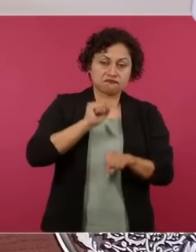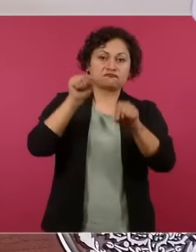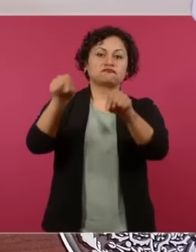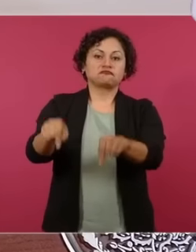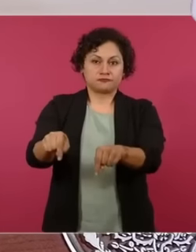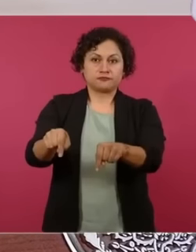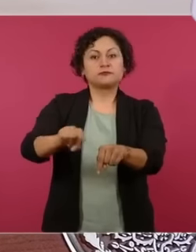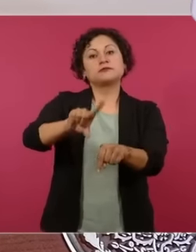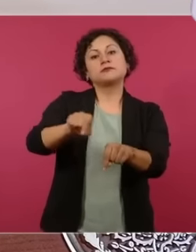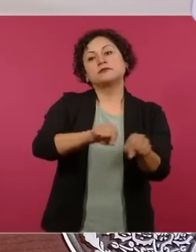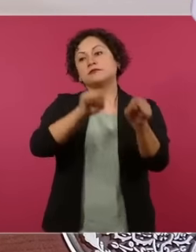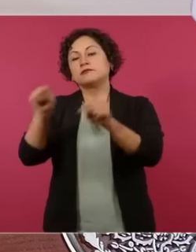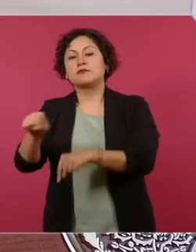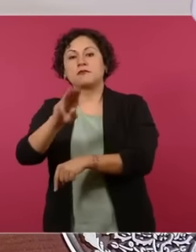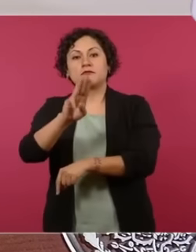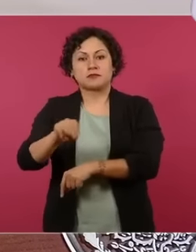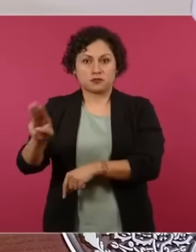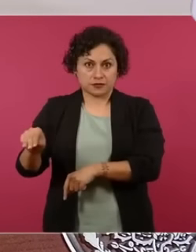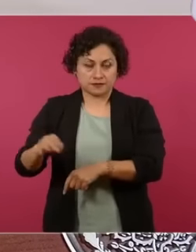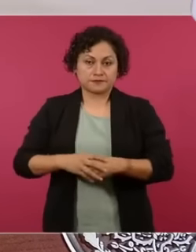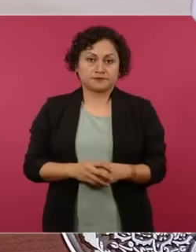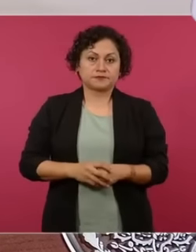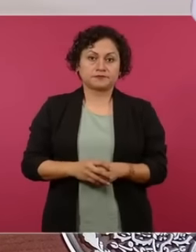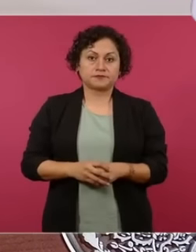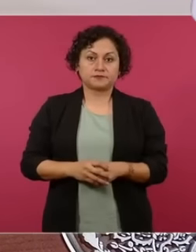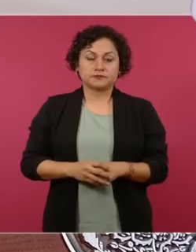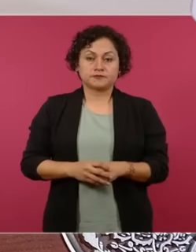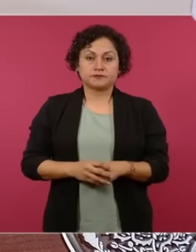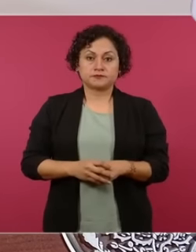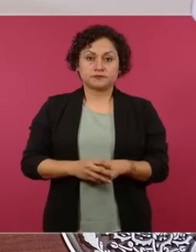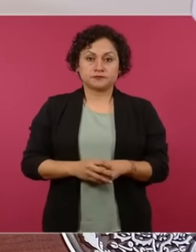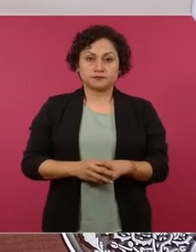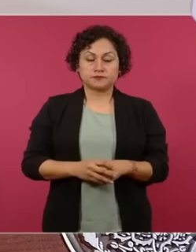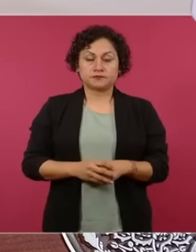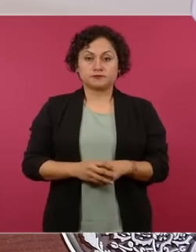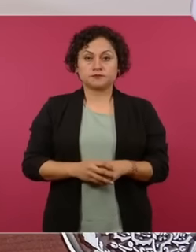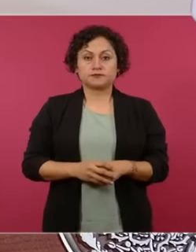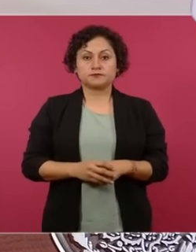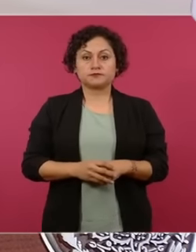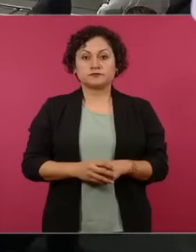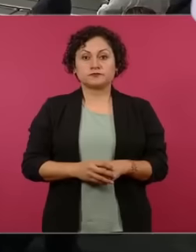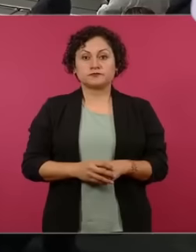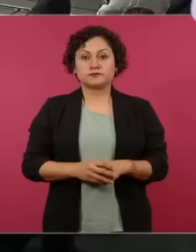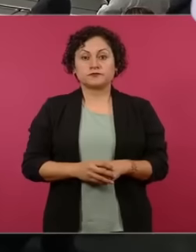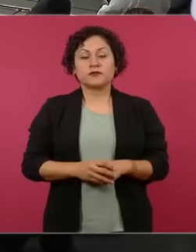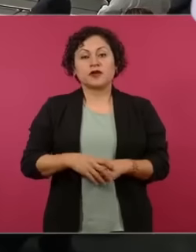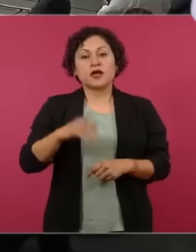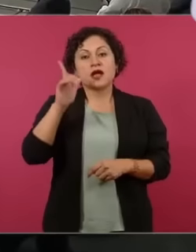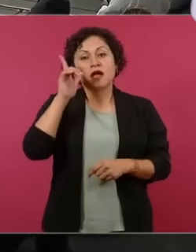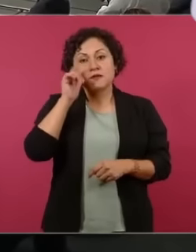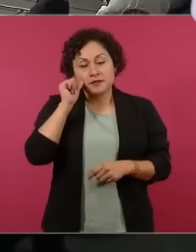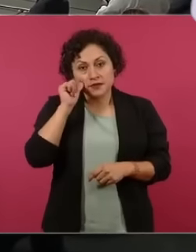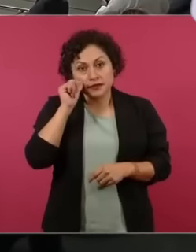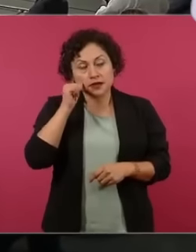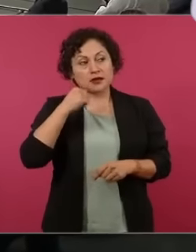sin ningún problema si le siguieron depositando le siguieron pagando mensualmente tal como es si los